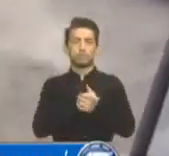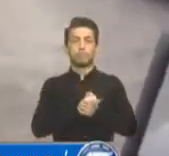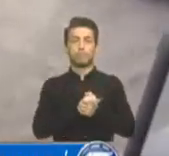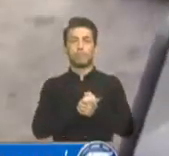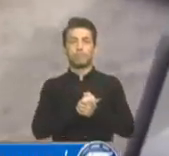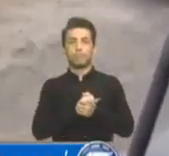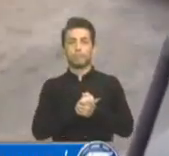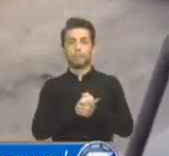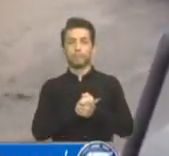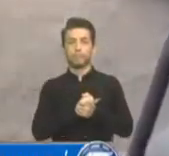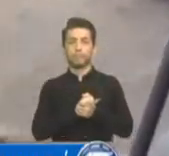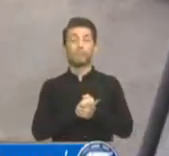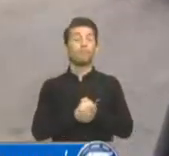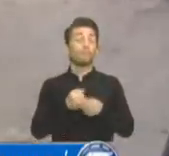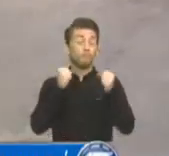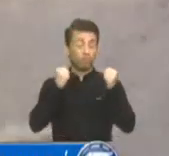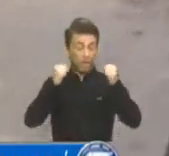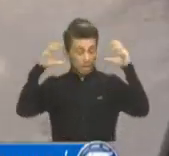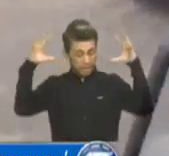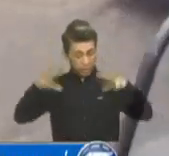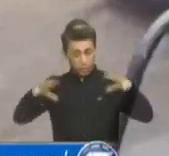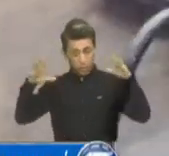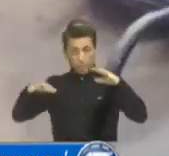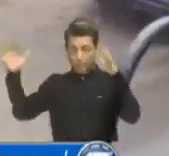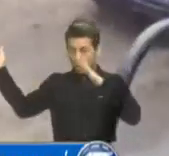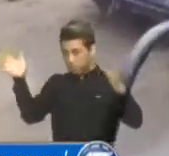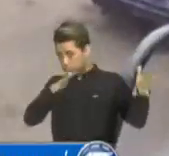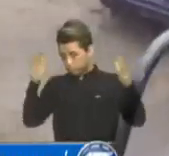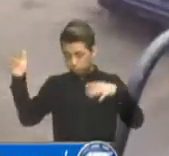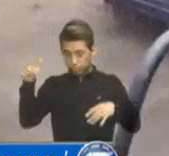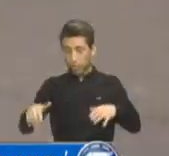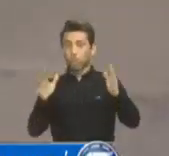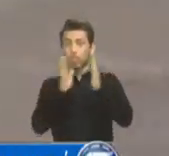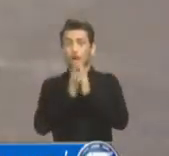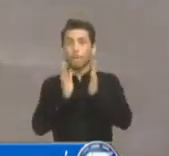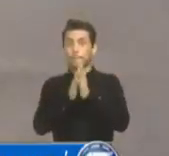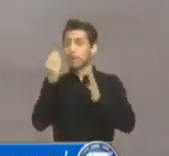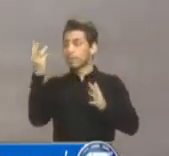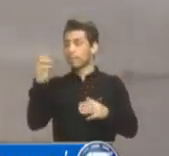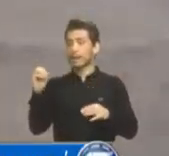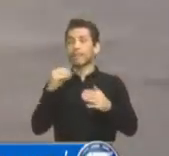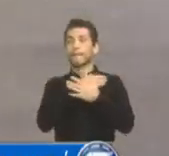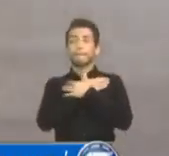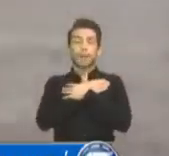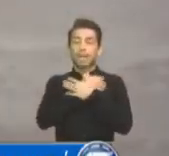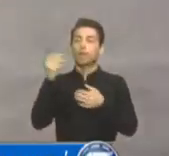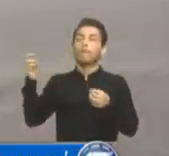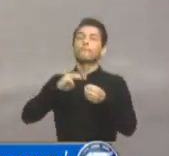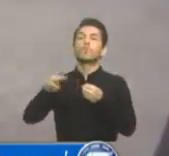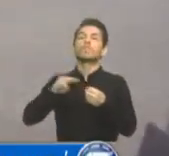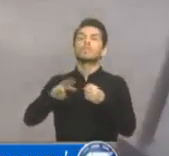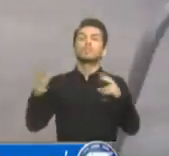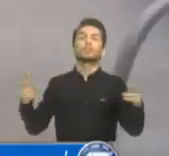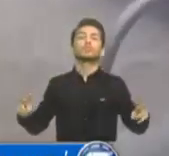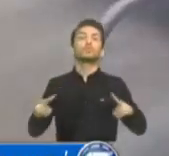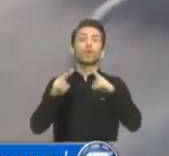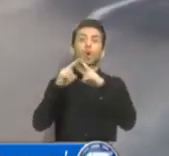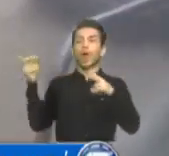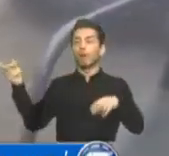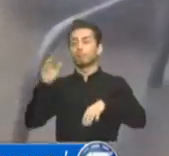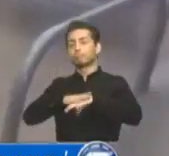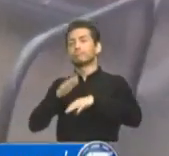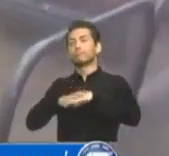Las fuertes lluvias y vientos sorprendieron a tarde este domingo 30 de mayo algunos municipios de Zololá en donde se reportaron inundaciones.